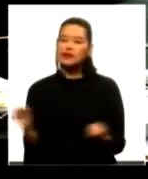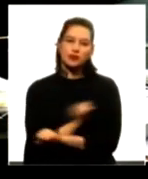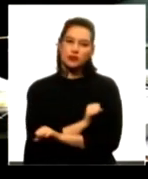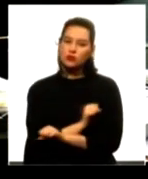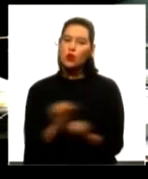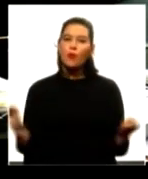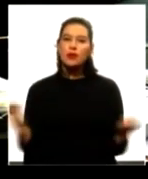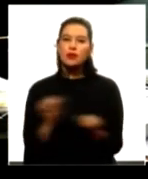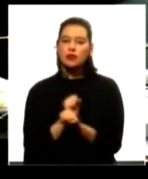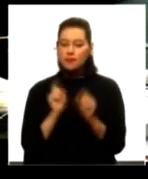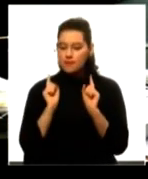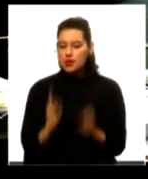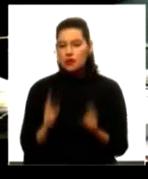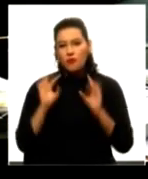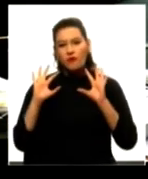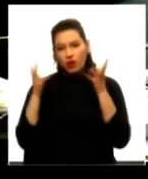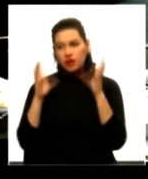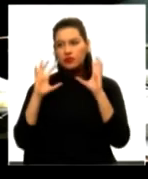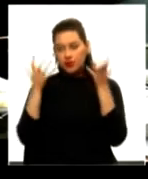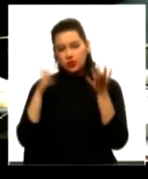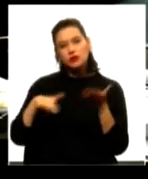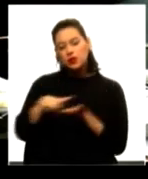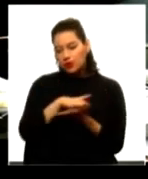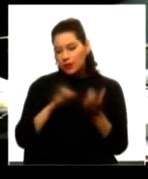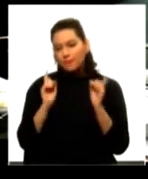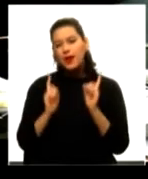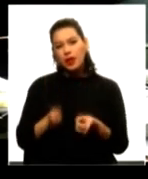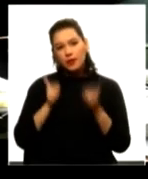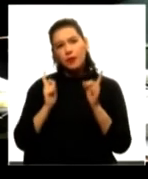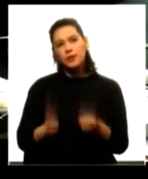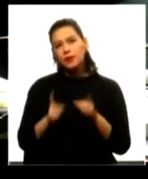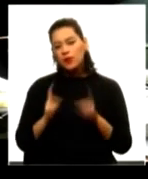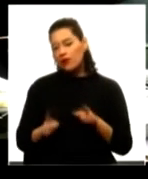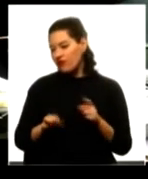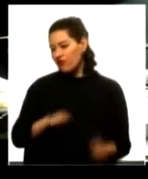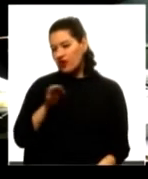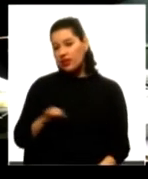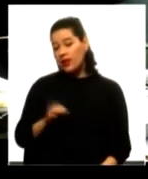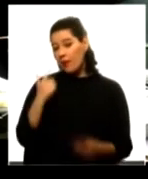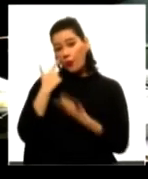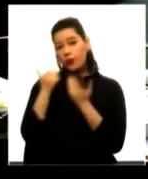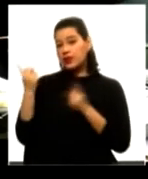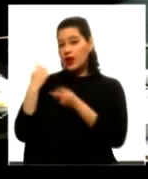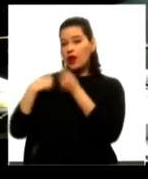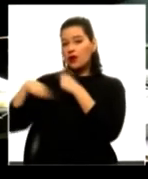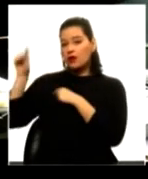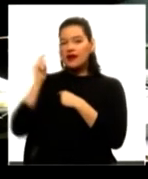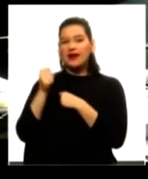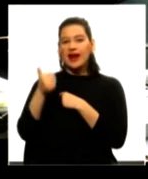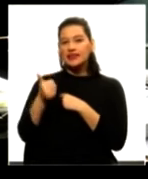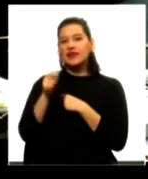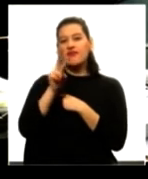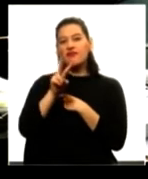esta cadena de violencia que vive el país y que se reflejó el año pasado en cerca de 28.000